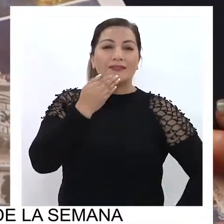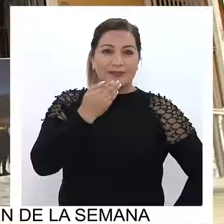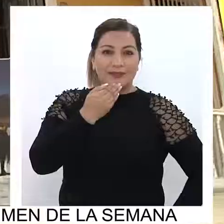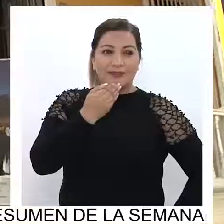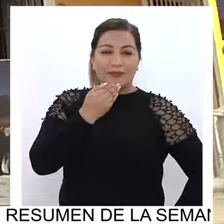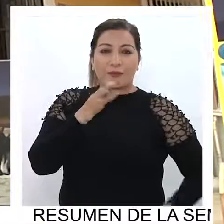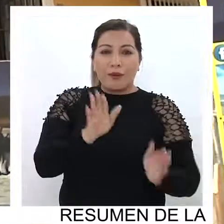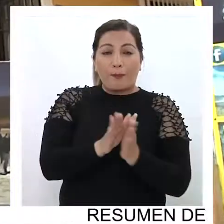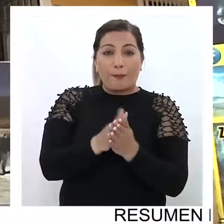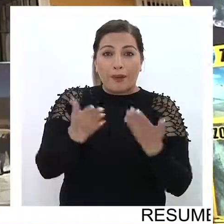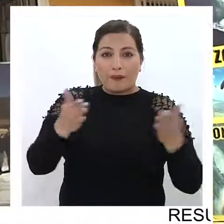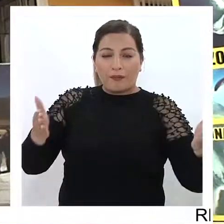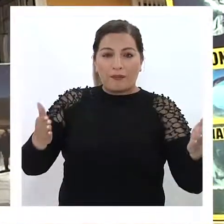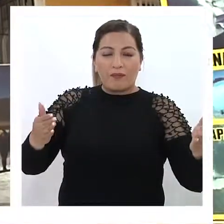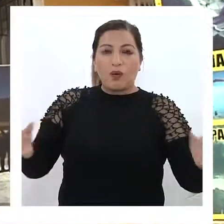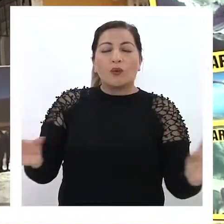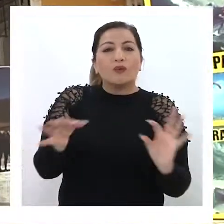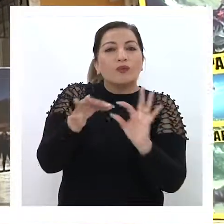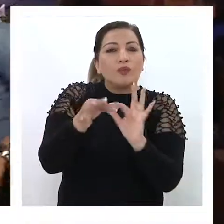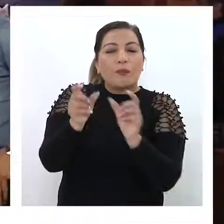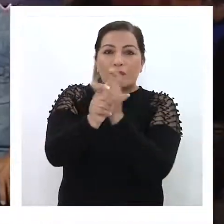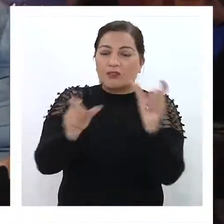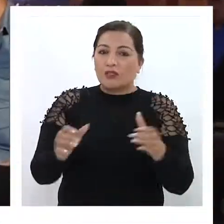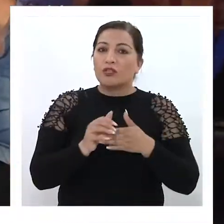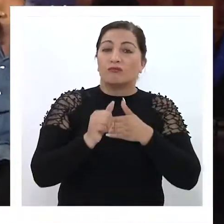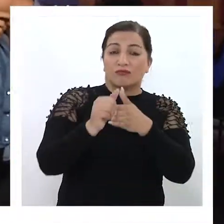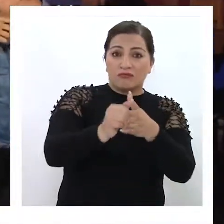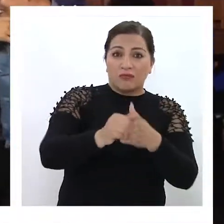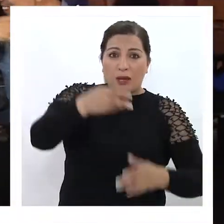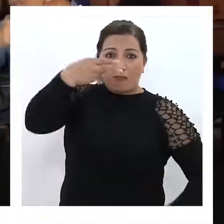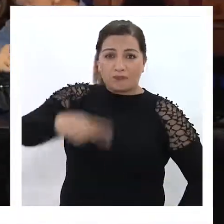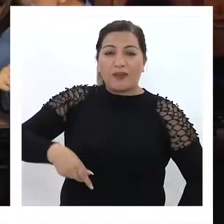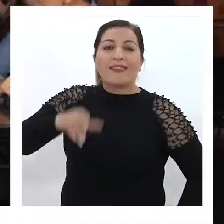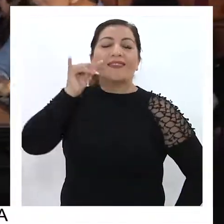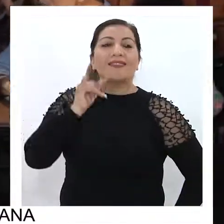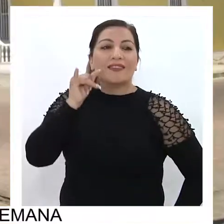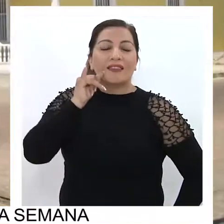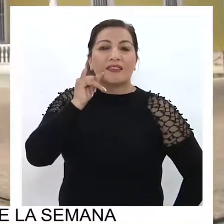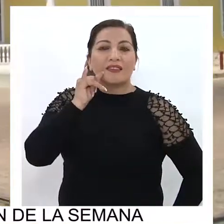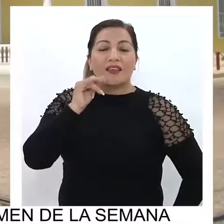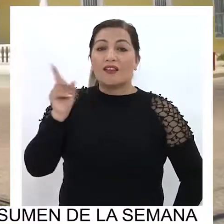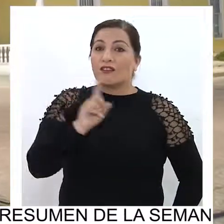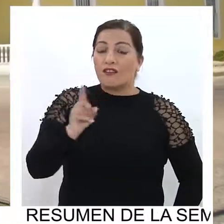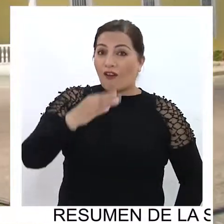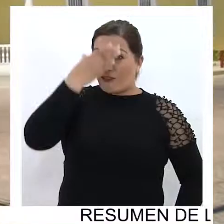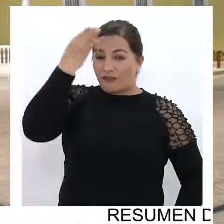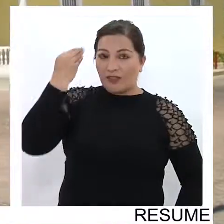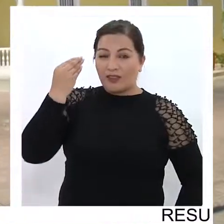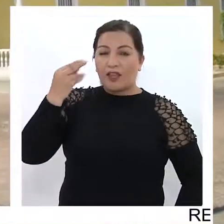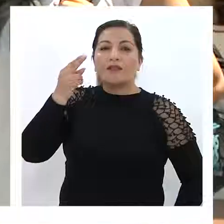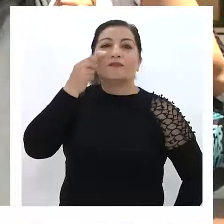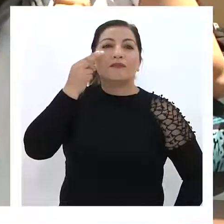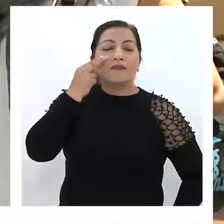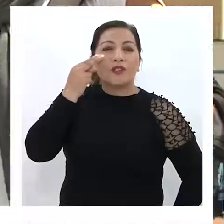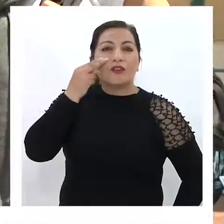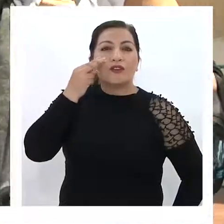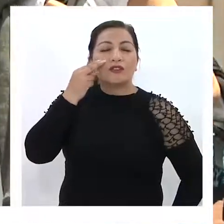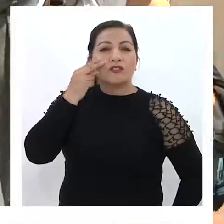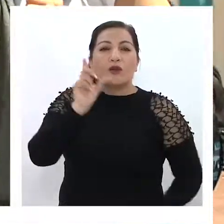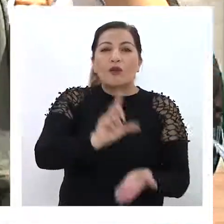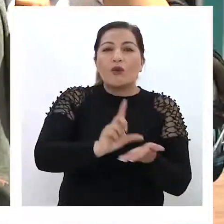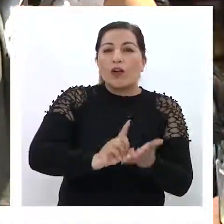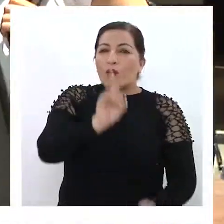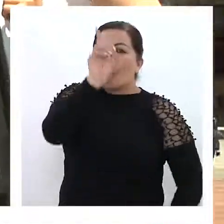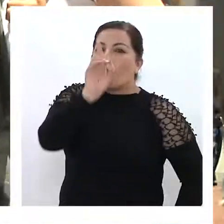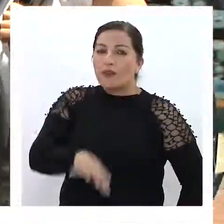todo la guía será un gran aliado para que los turistas o los propios psiquiqueños no dejen de conocer rincones únicos